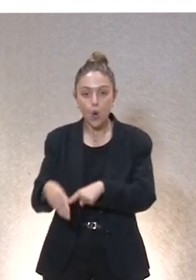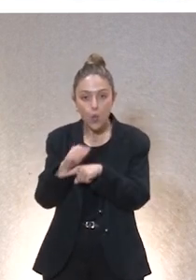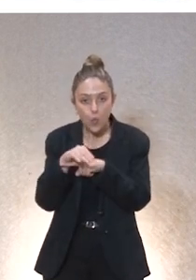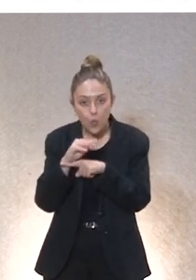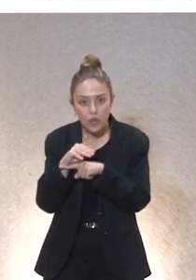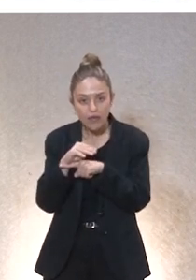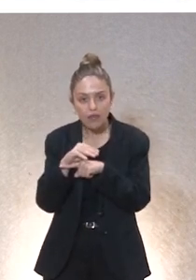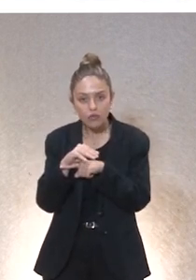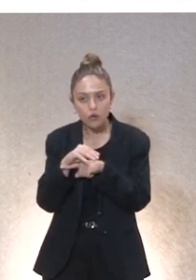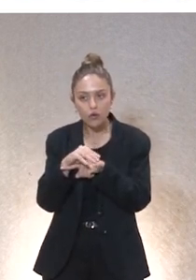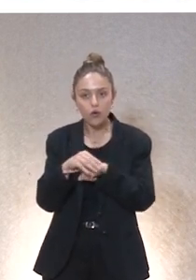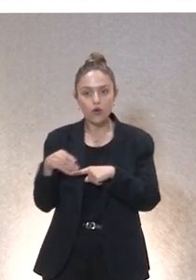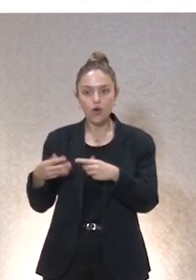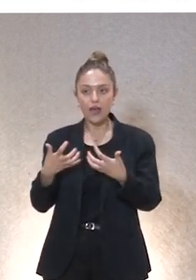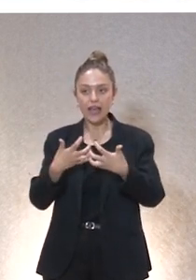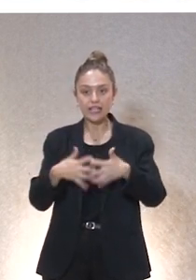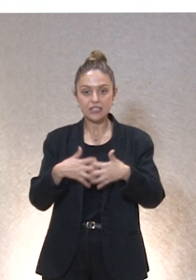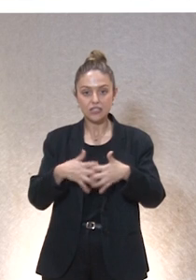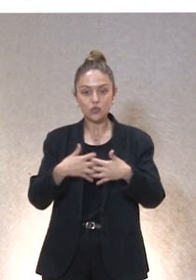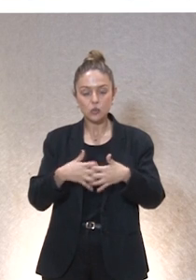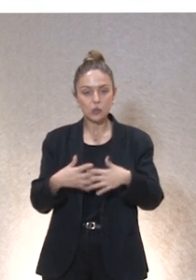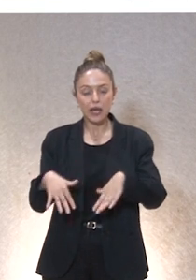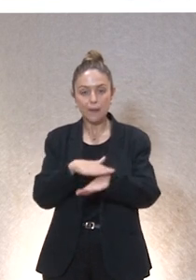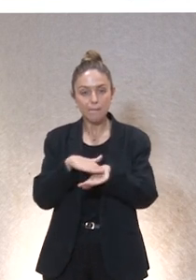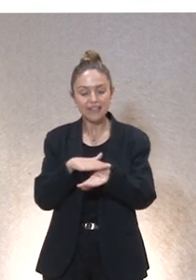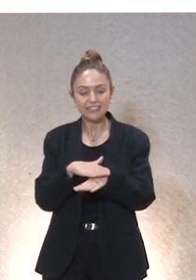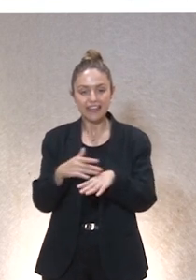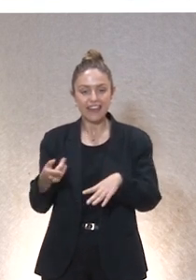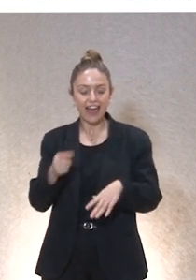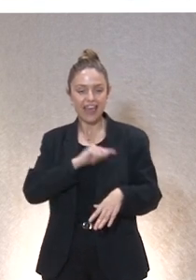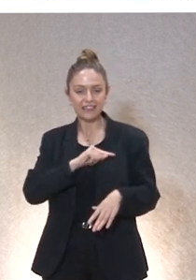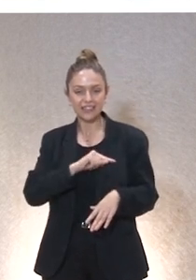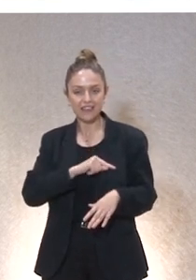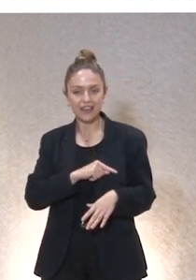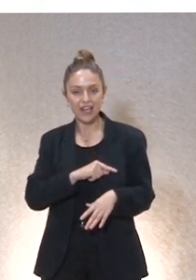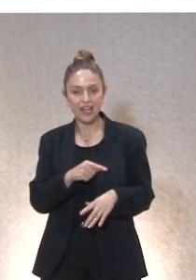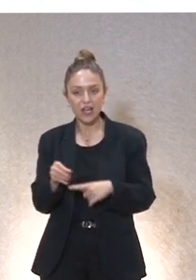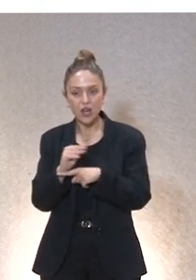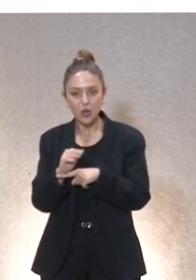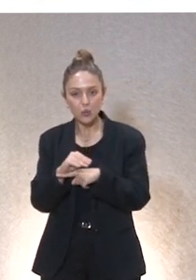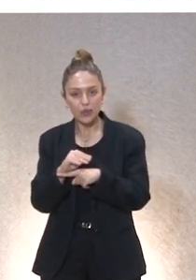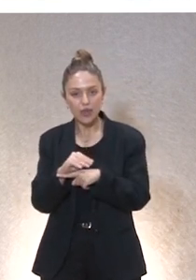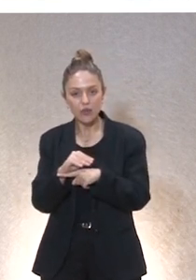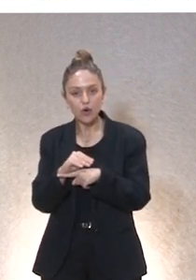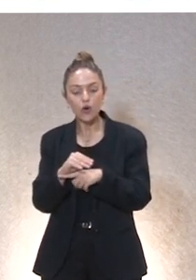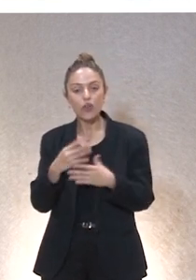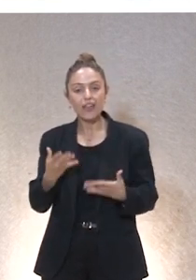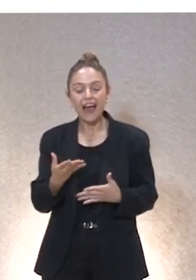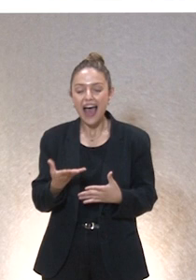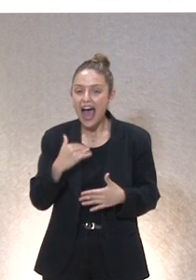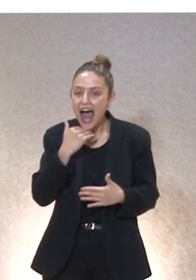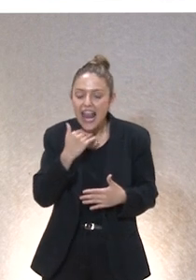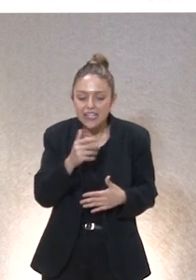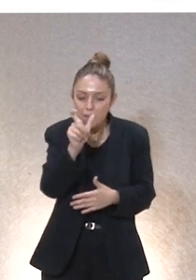esta sería la estructura básica de lo que sería la ética del cuidado donde hay una dimensión personal alguien que cuida